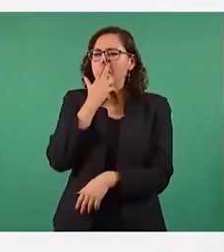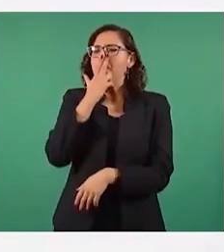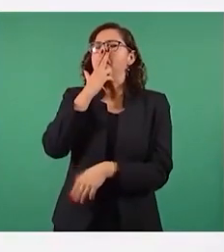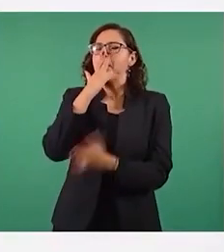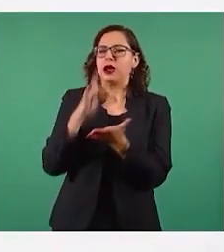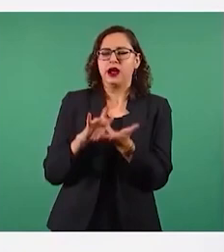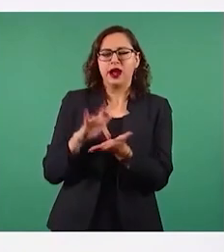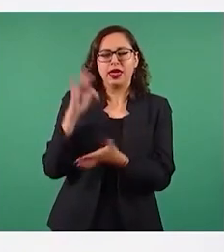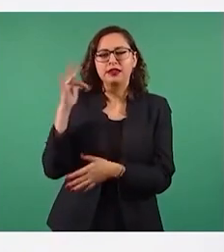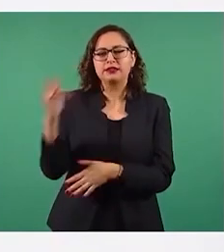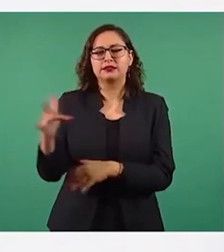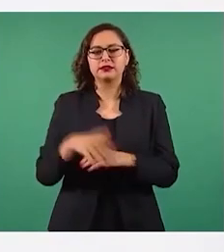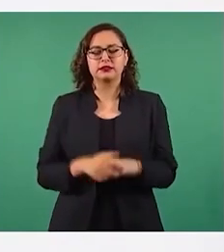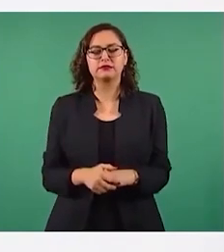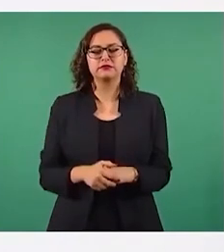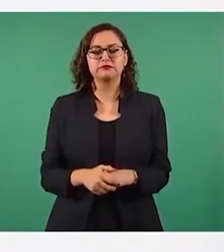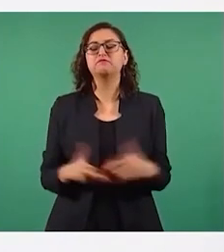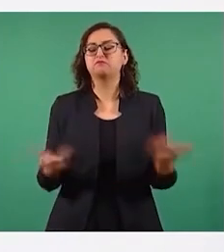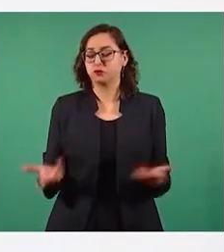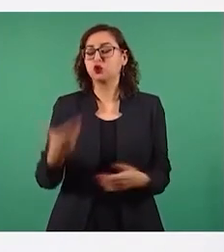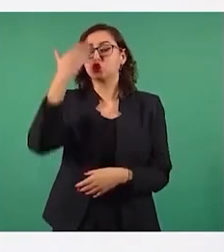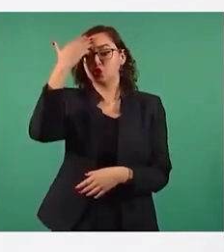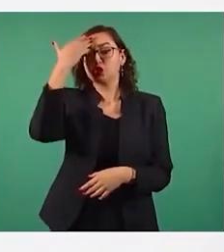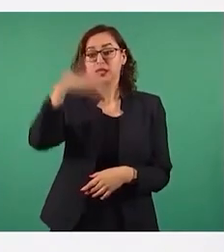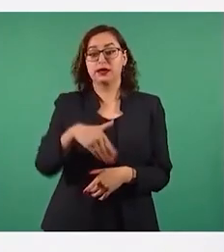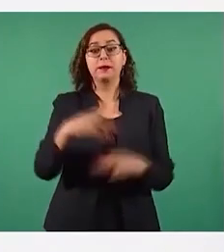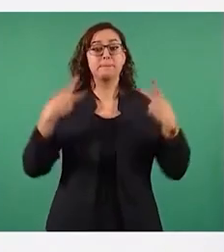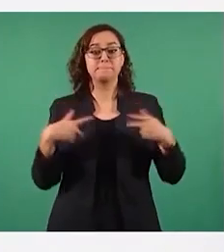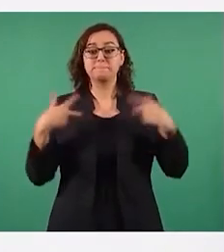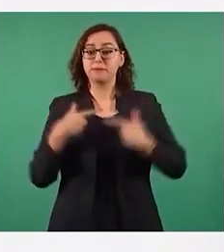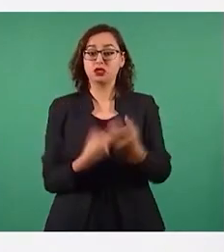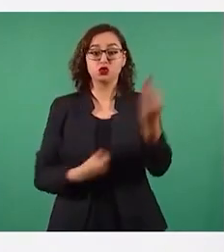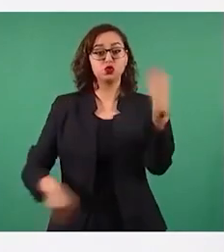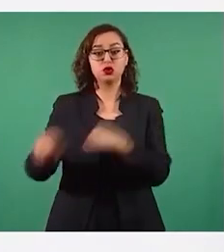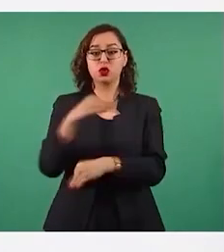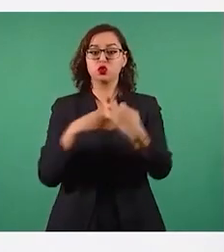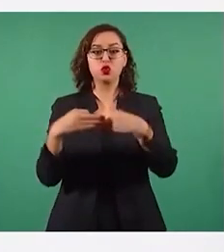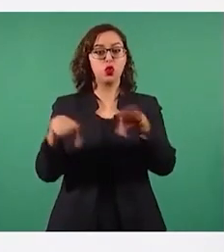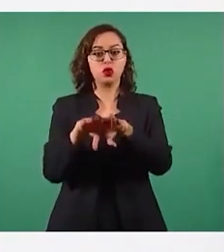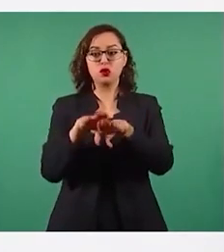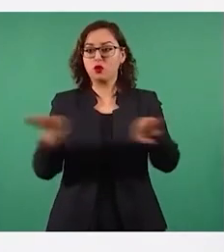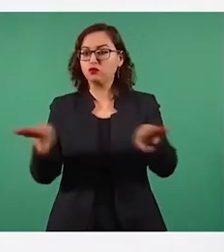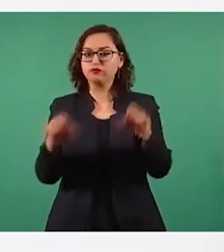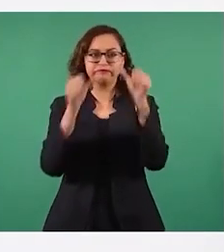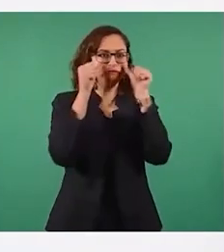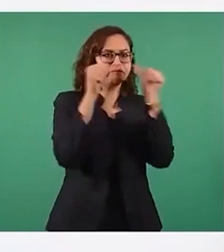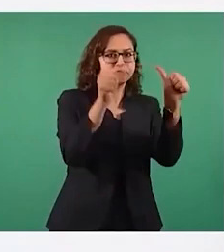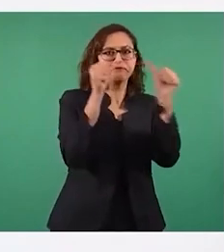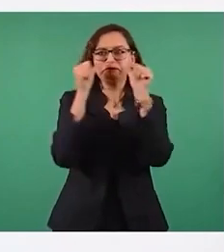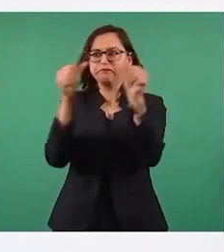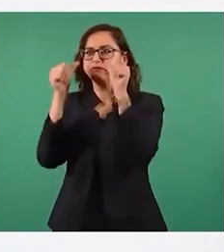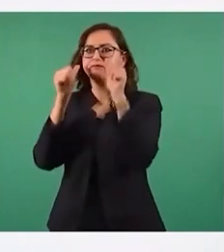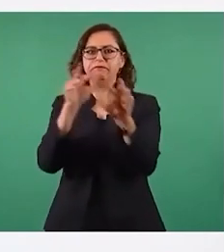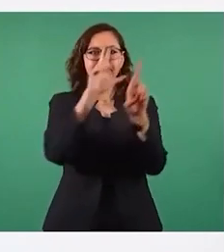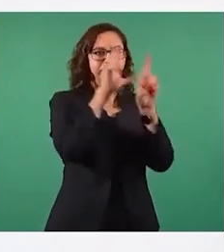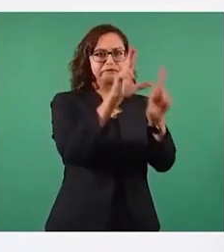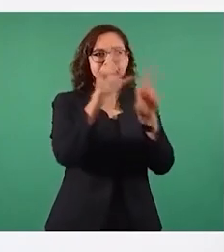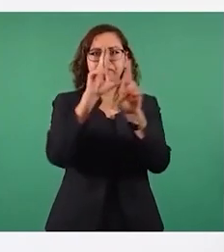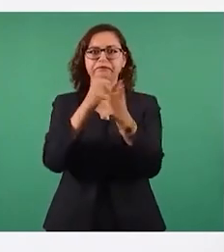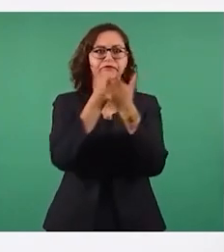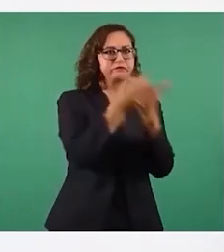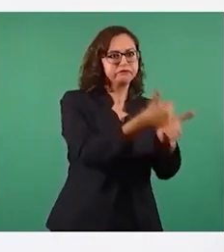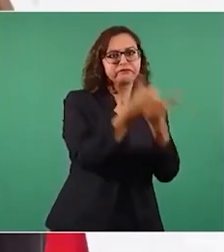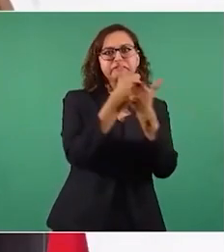atender a todos con respeto sin dejar de ayudar a nadie, pero la